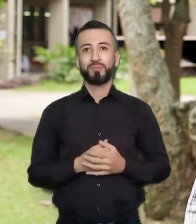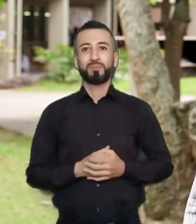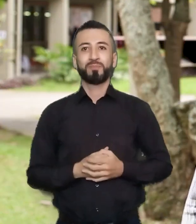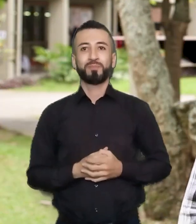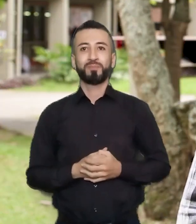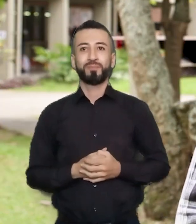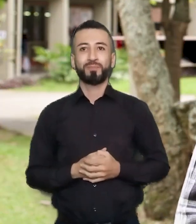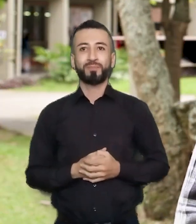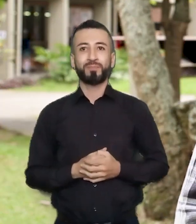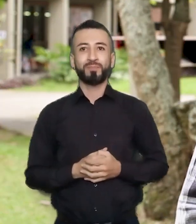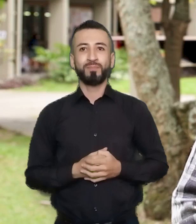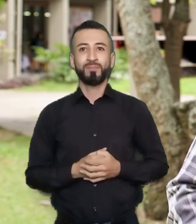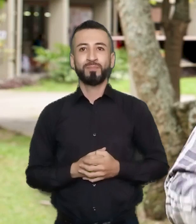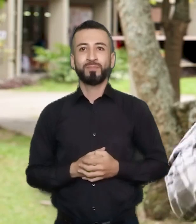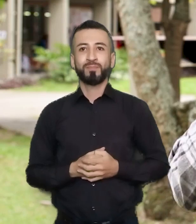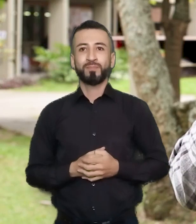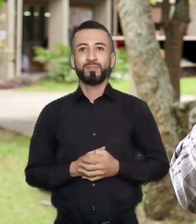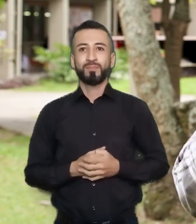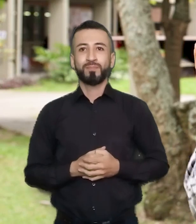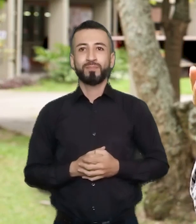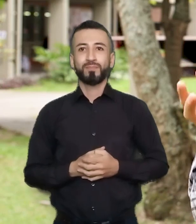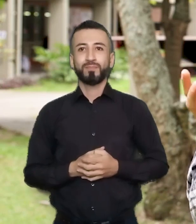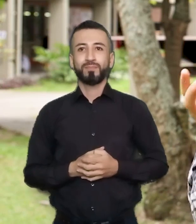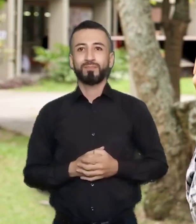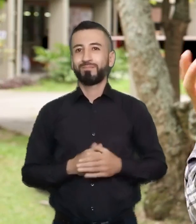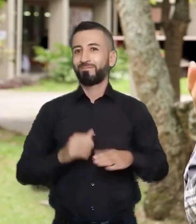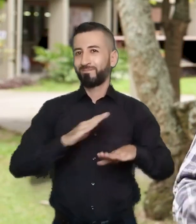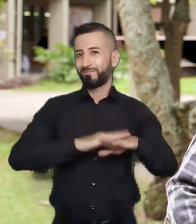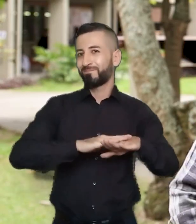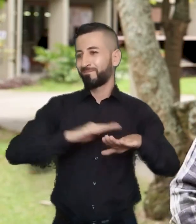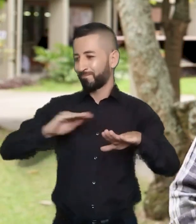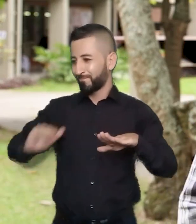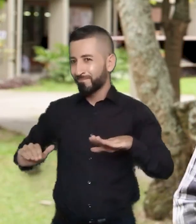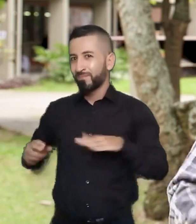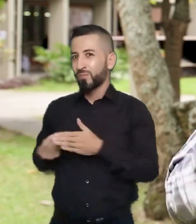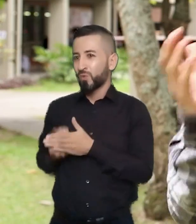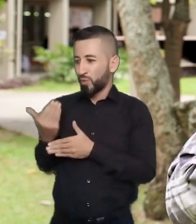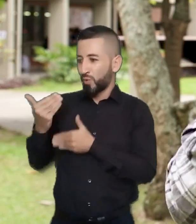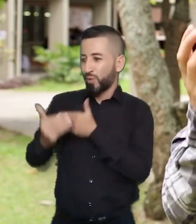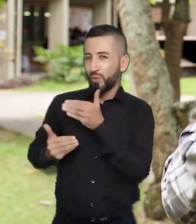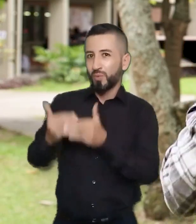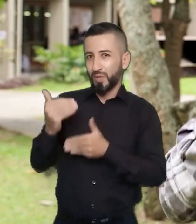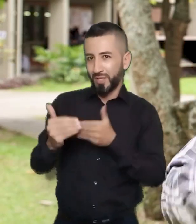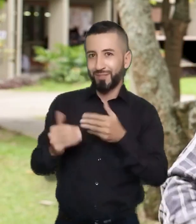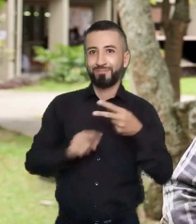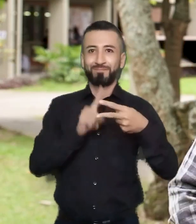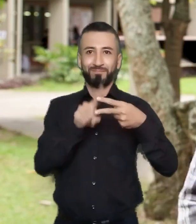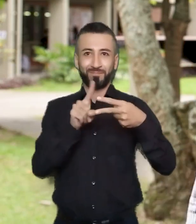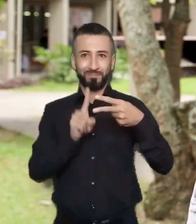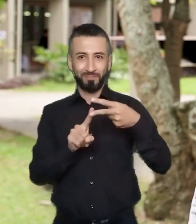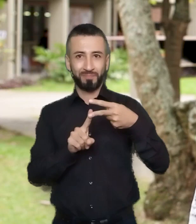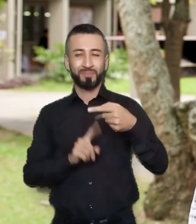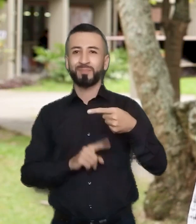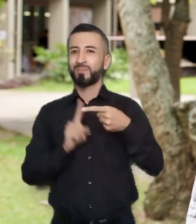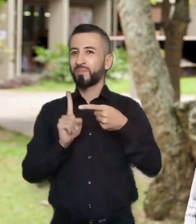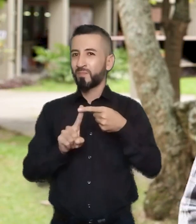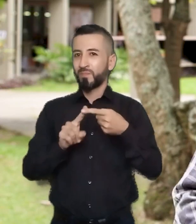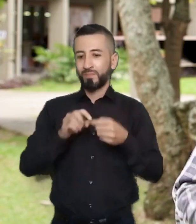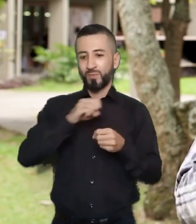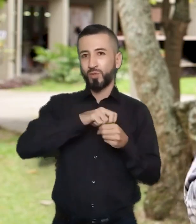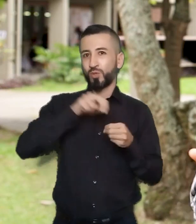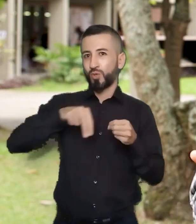de constitución que obtendremos. Las causas que posiblemente podrían explicar, entre muchas otras, yo seleccionaría dos. La primera,